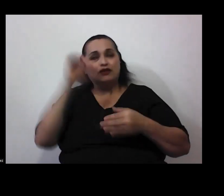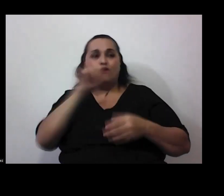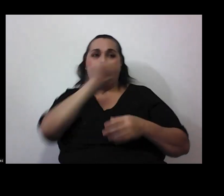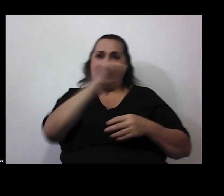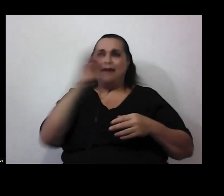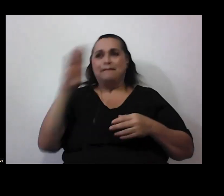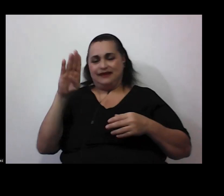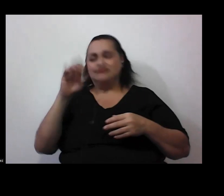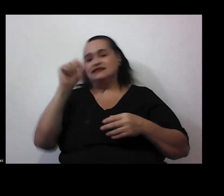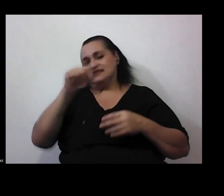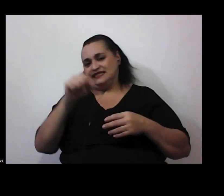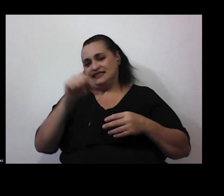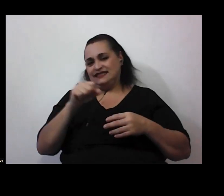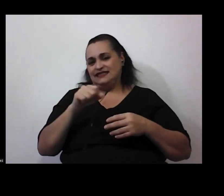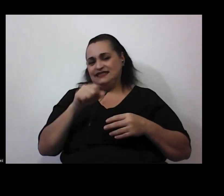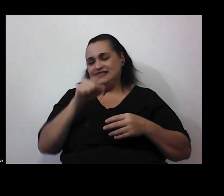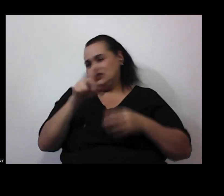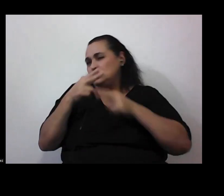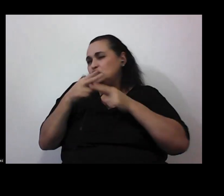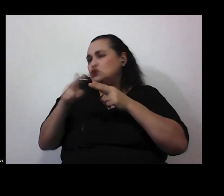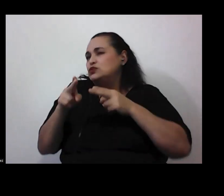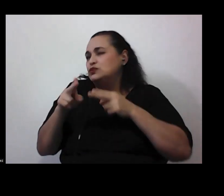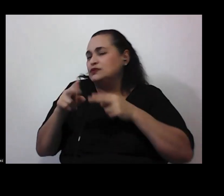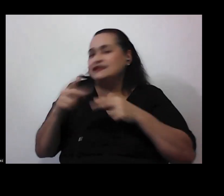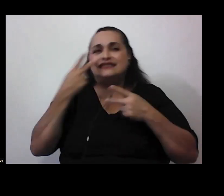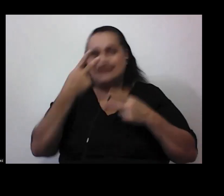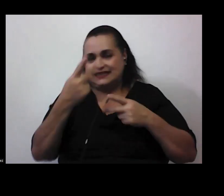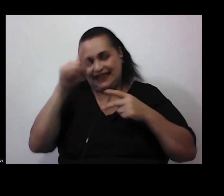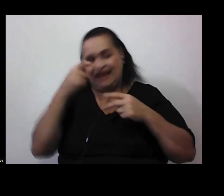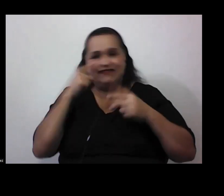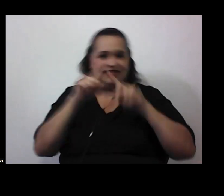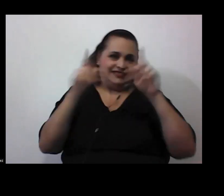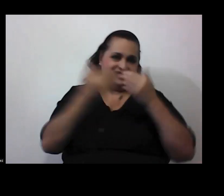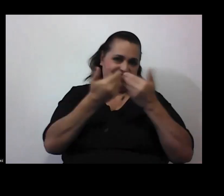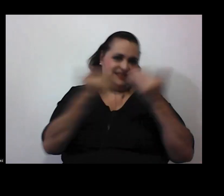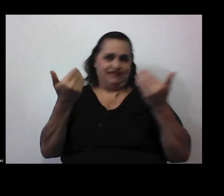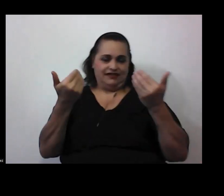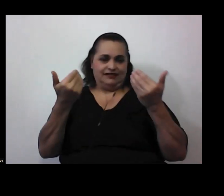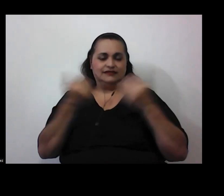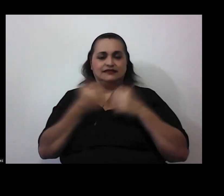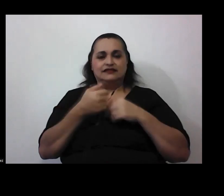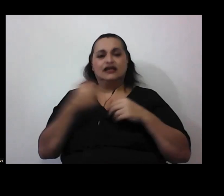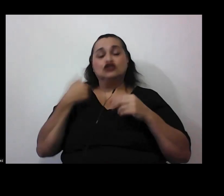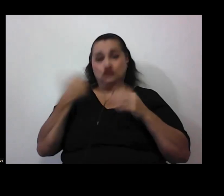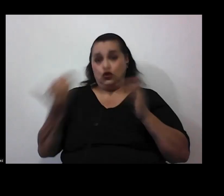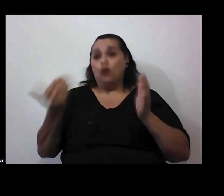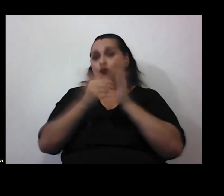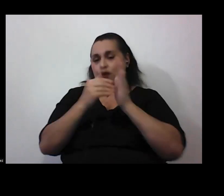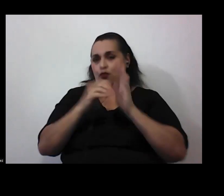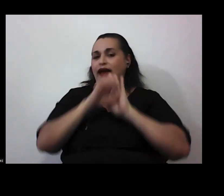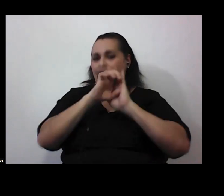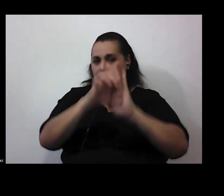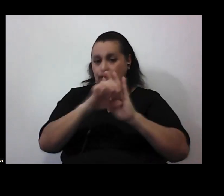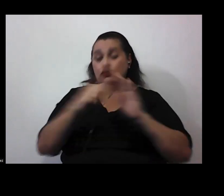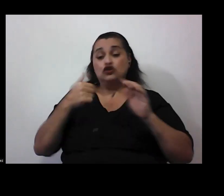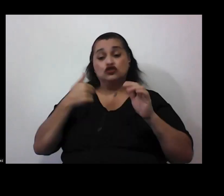es algo sutil pero hay que distinguirlo yo vuelvo a este ejemplo yo en